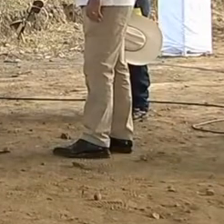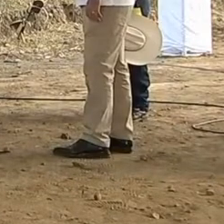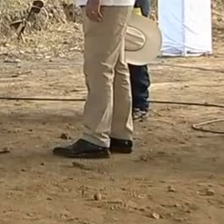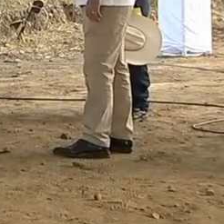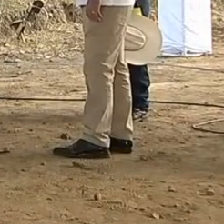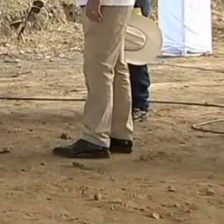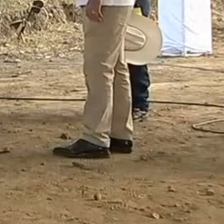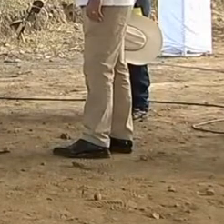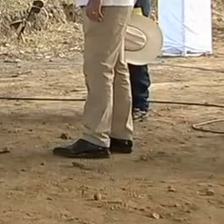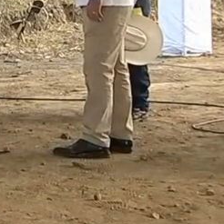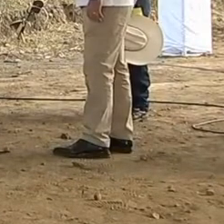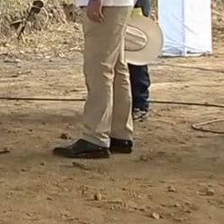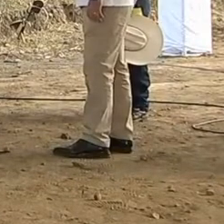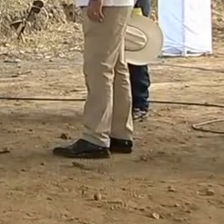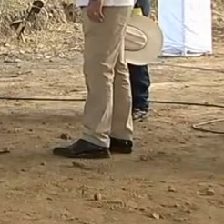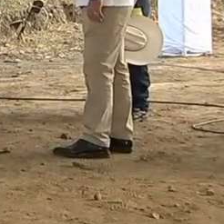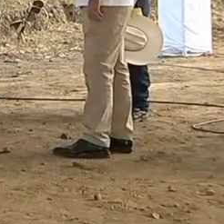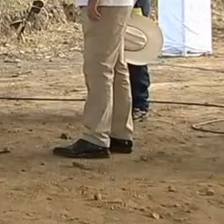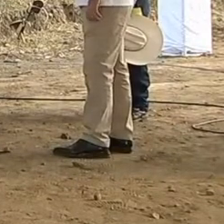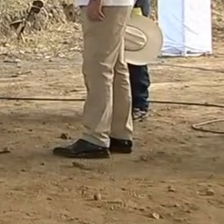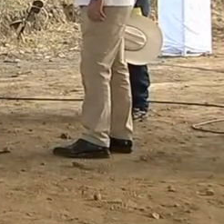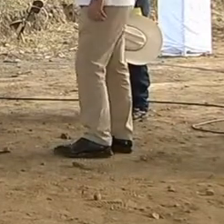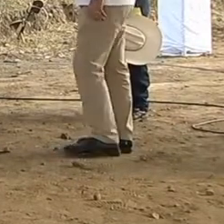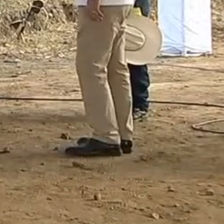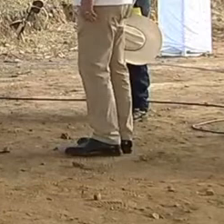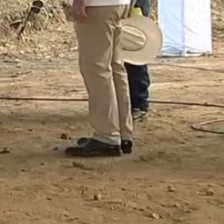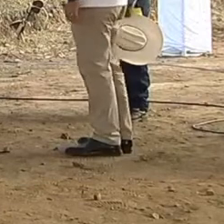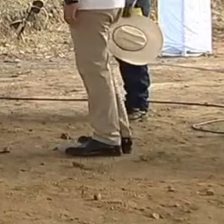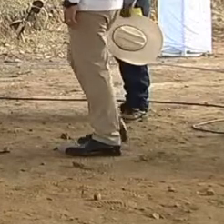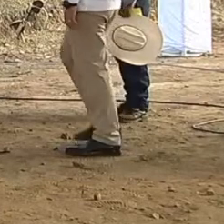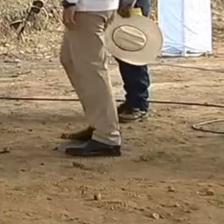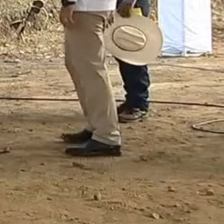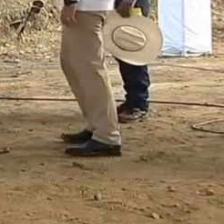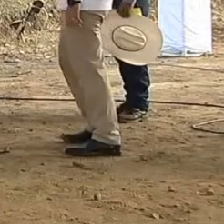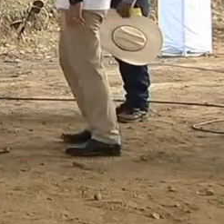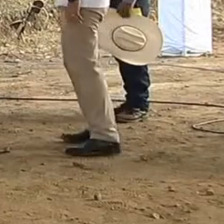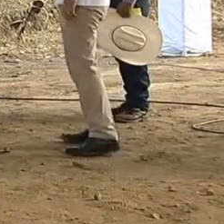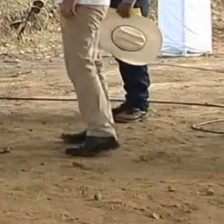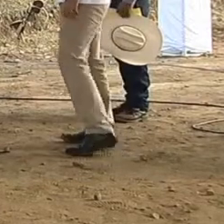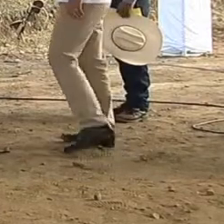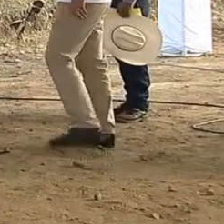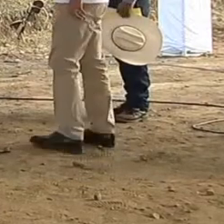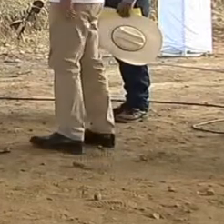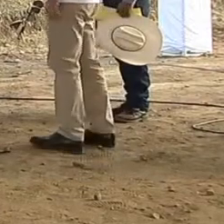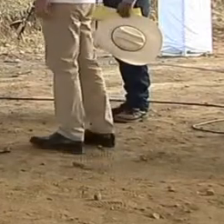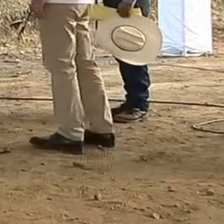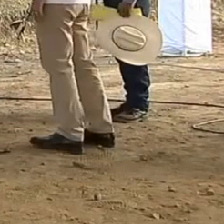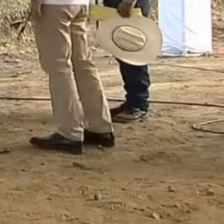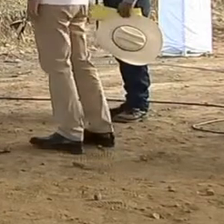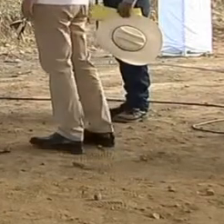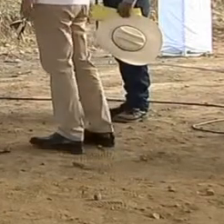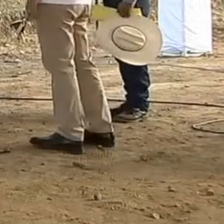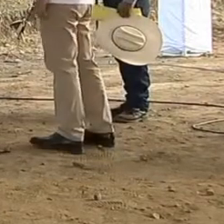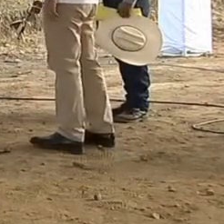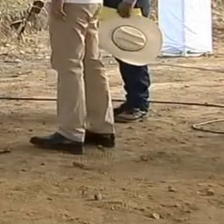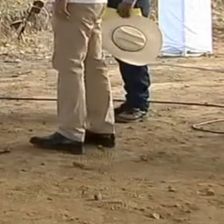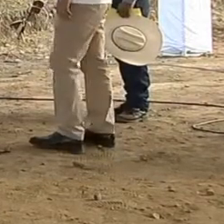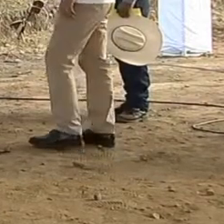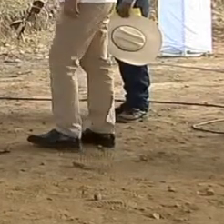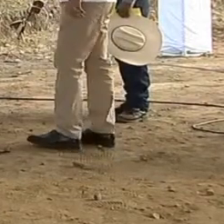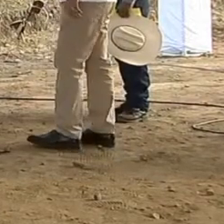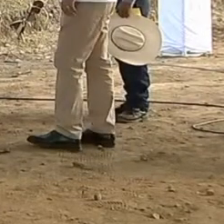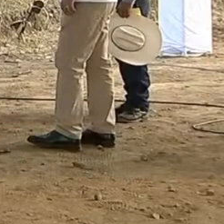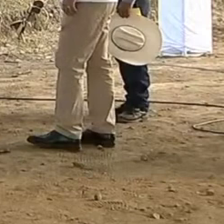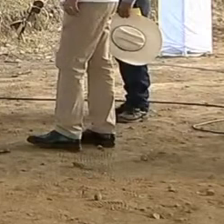Entonces, de ahí se determinaron 545 municipios y de esos 545 municipios fue que se determinó cuáles